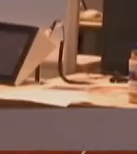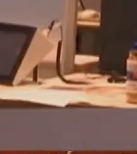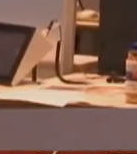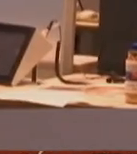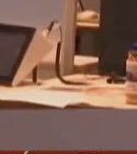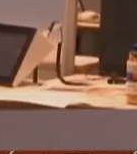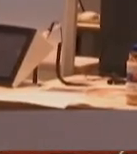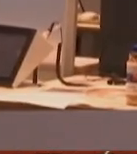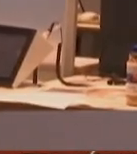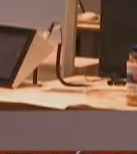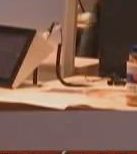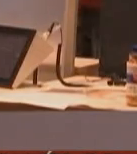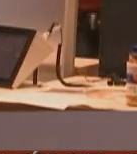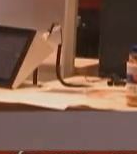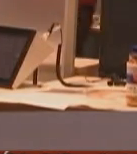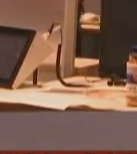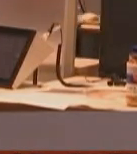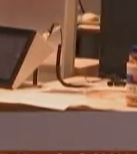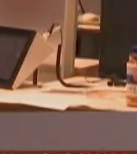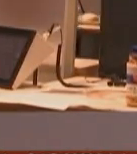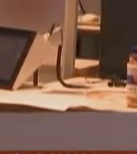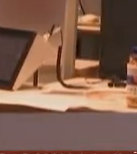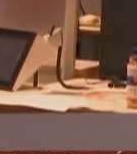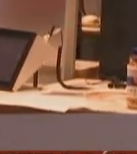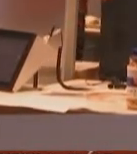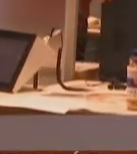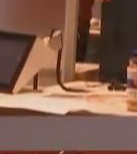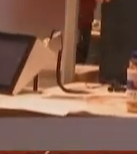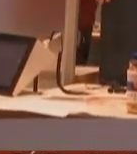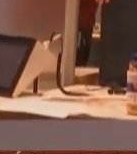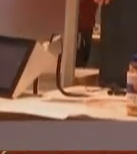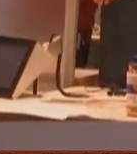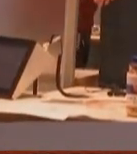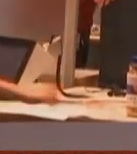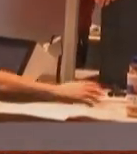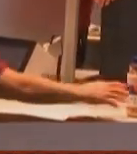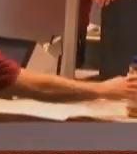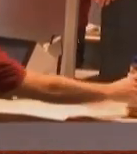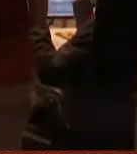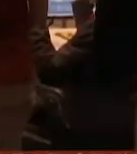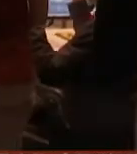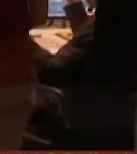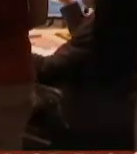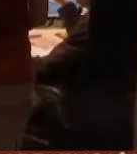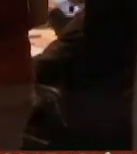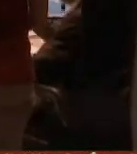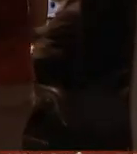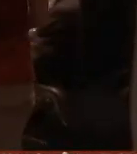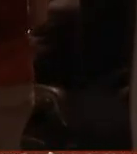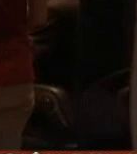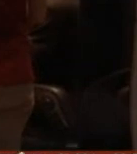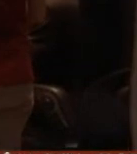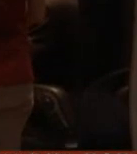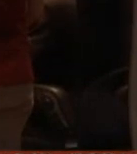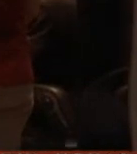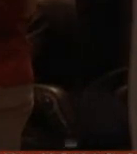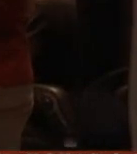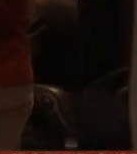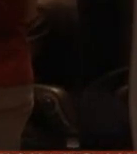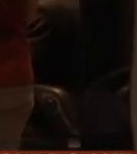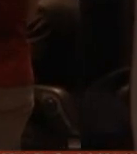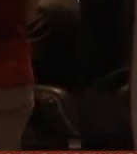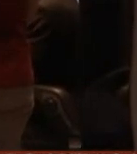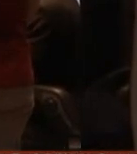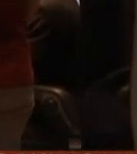o si ha sido un fracaso las tormentas de polvo pudieron ser el motivo que interrumpió la señal del módulo aunque no todo son malas